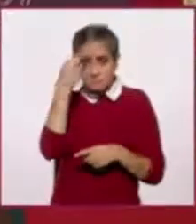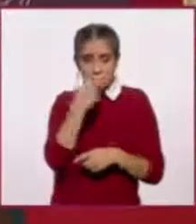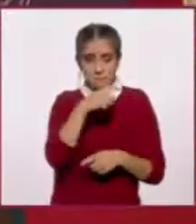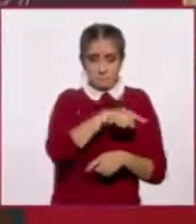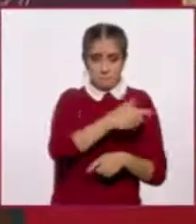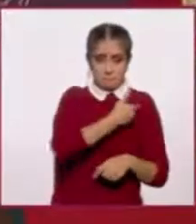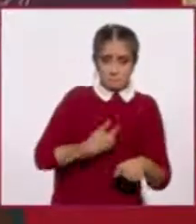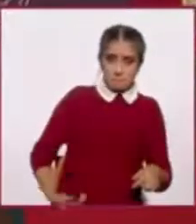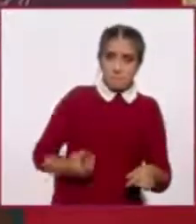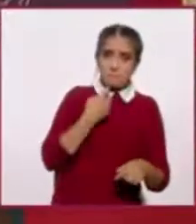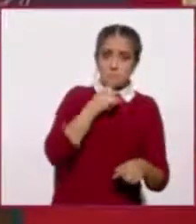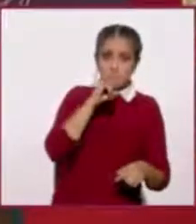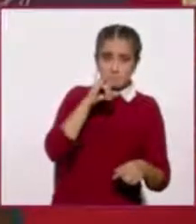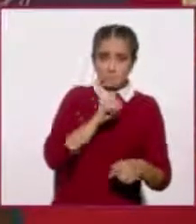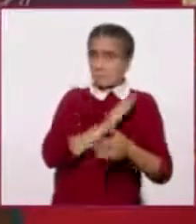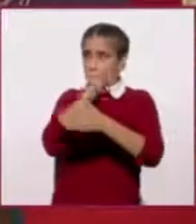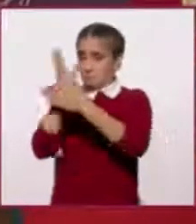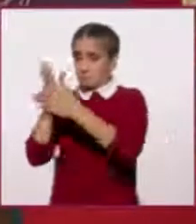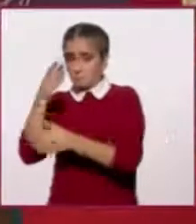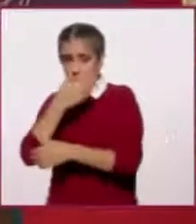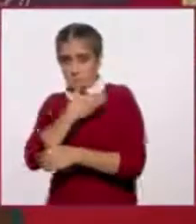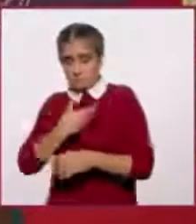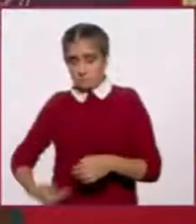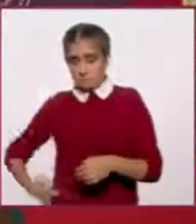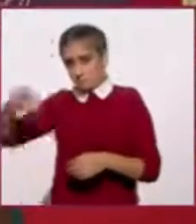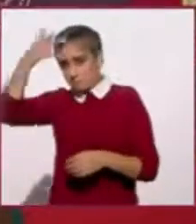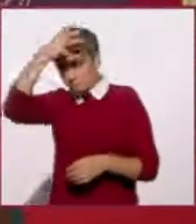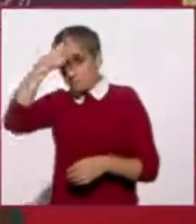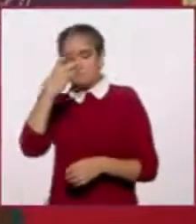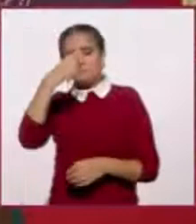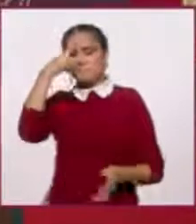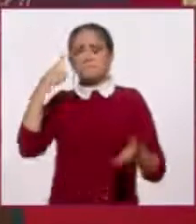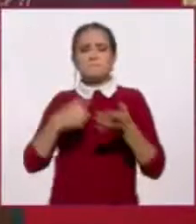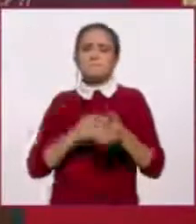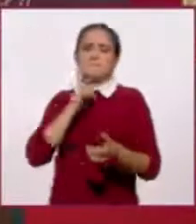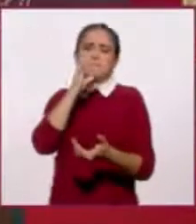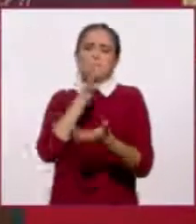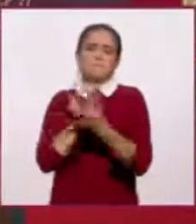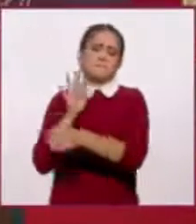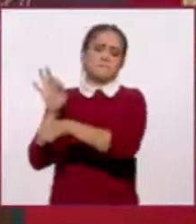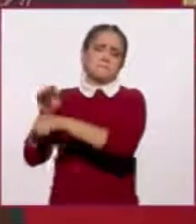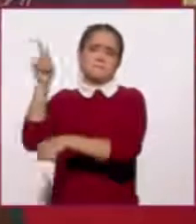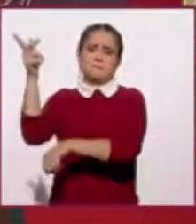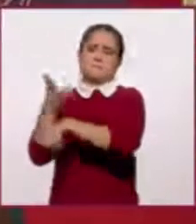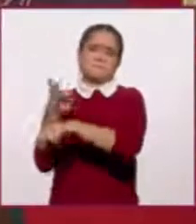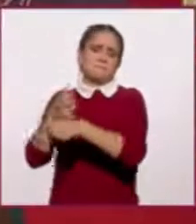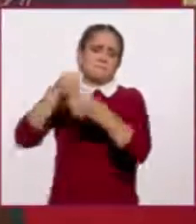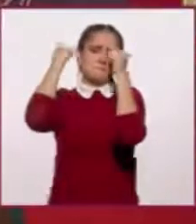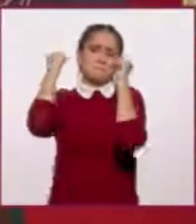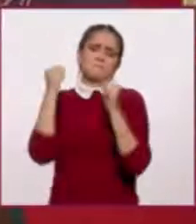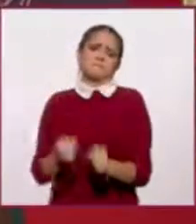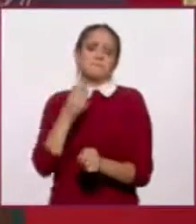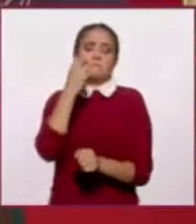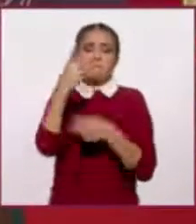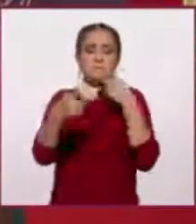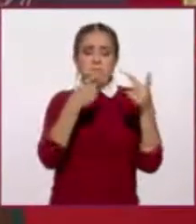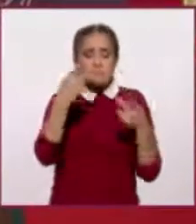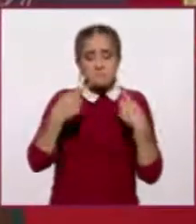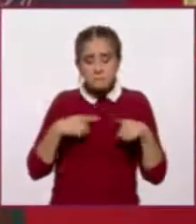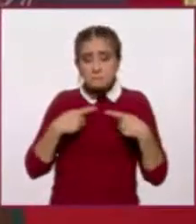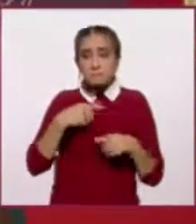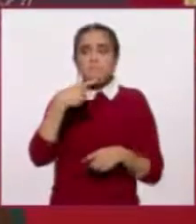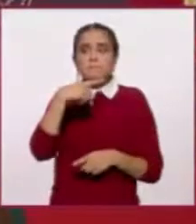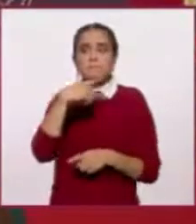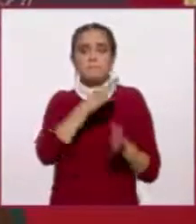en 35%, contra solamente 14% en Estados Unidos. Esta era la expectativa de la visita, verán si estos números